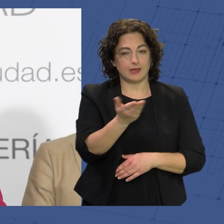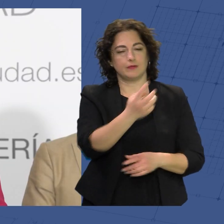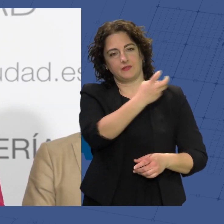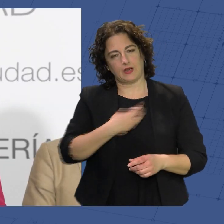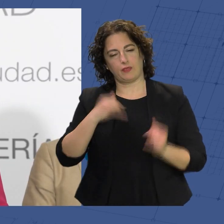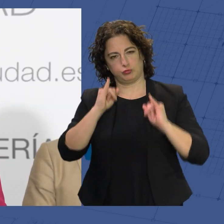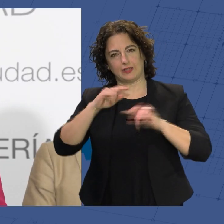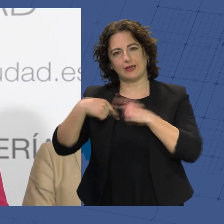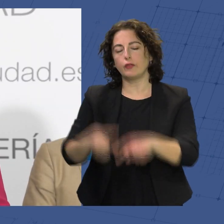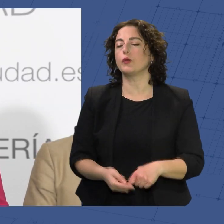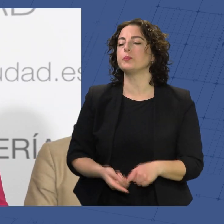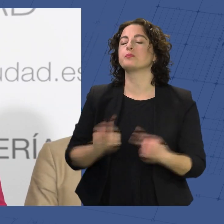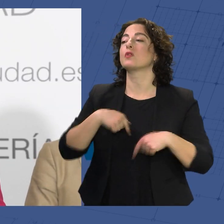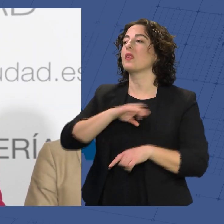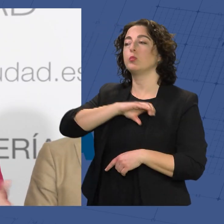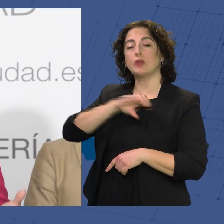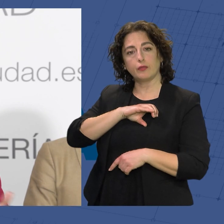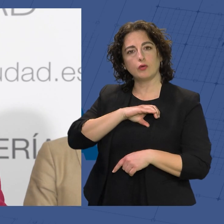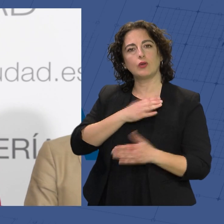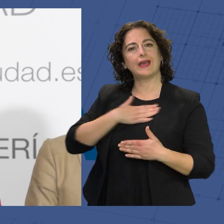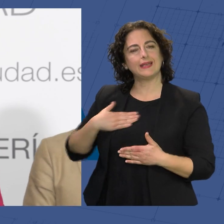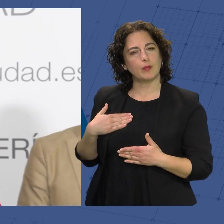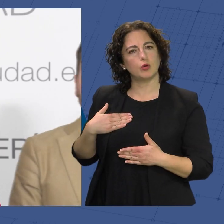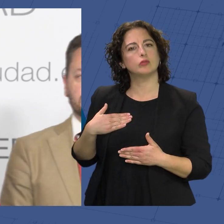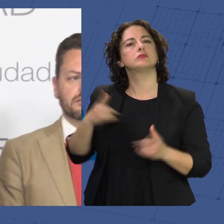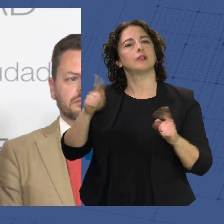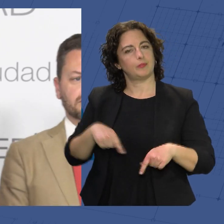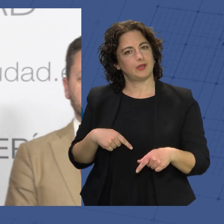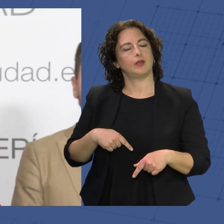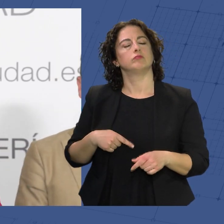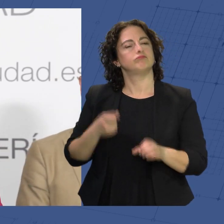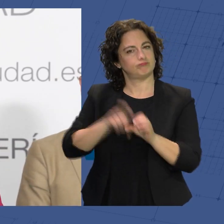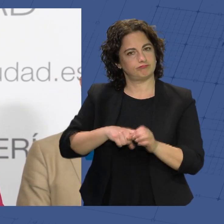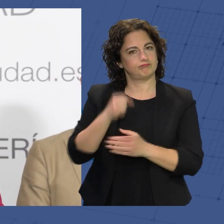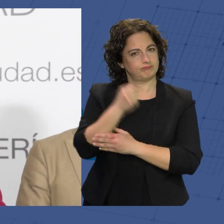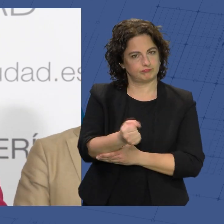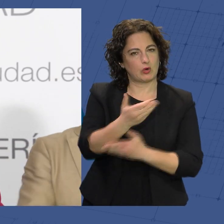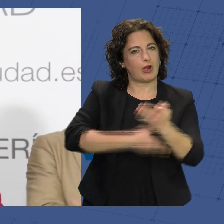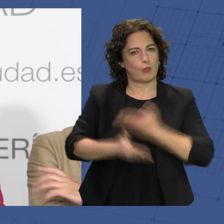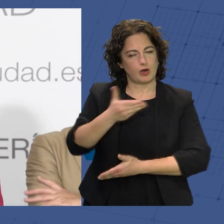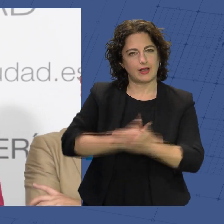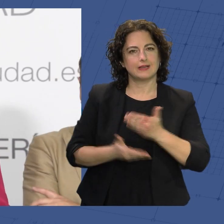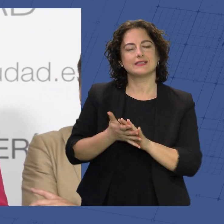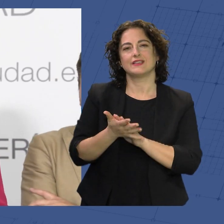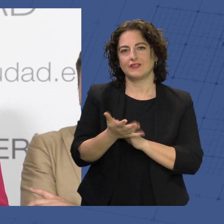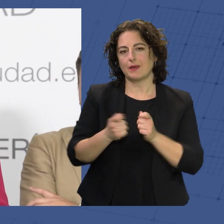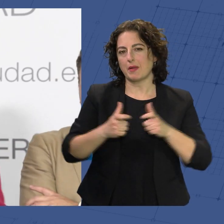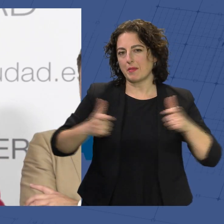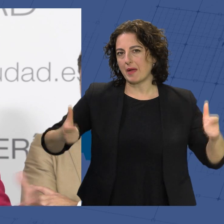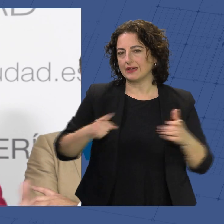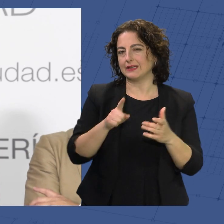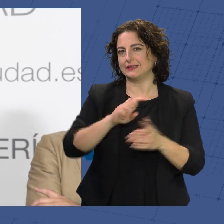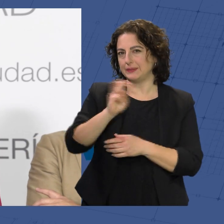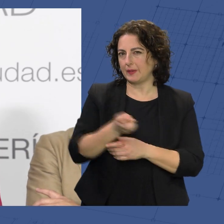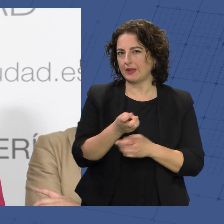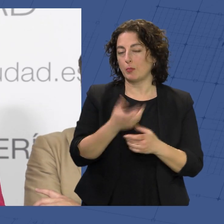Y bueno, pues desde Diputación queríamos también estar presentes y colaborar, y esto es signo de que sigue creciendo esta actividad porque